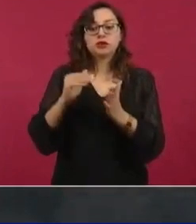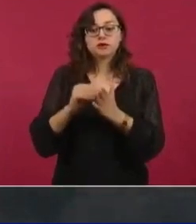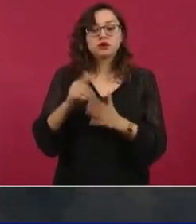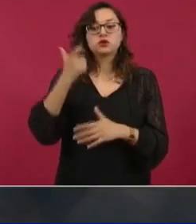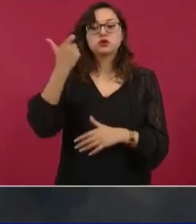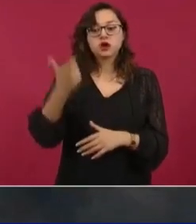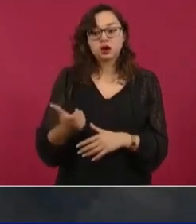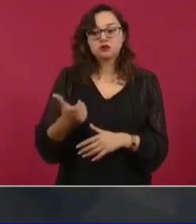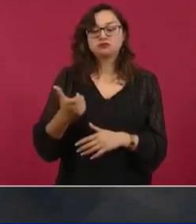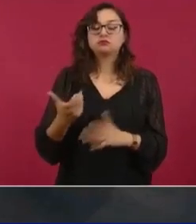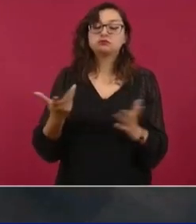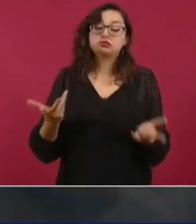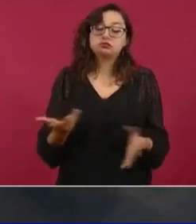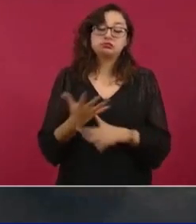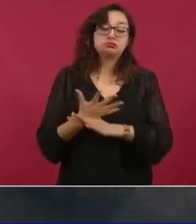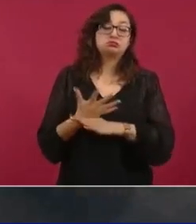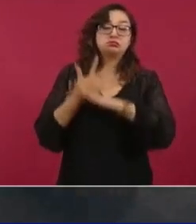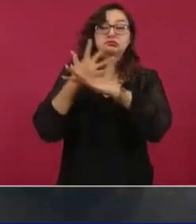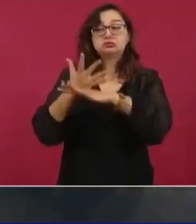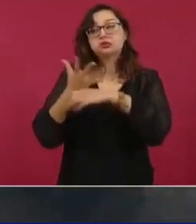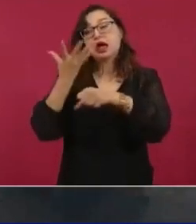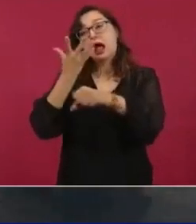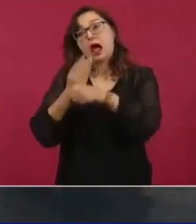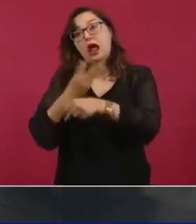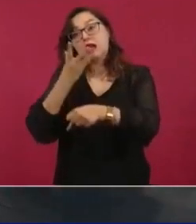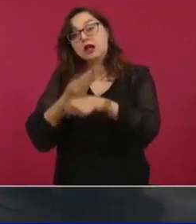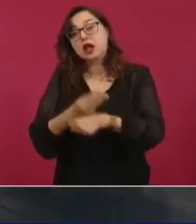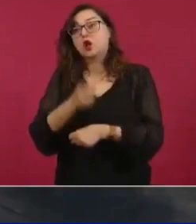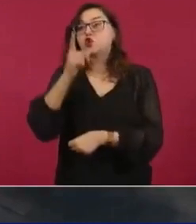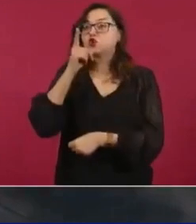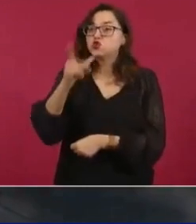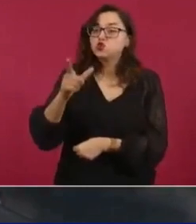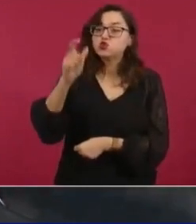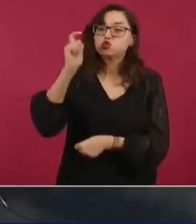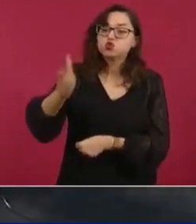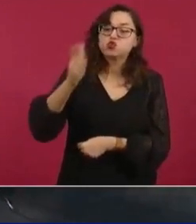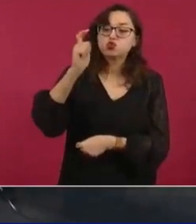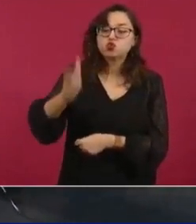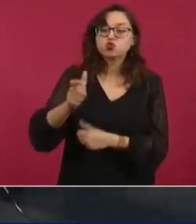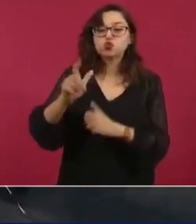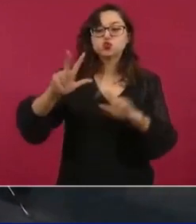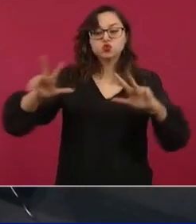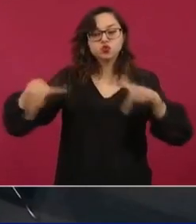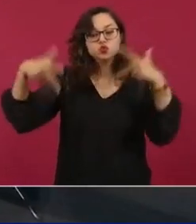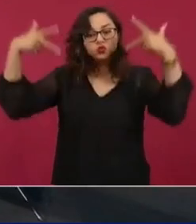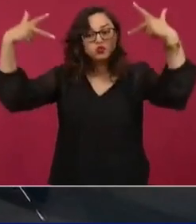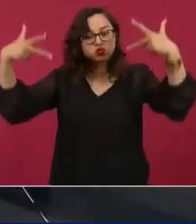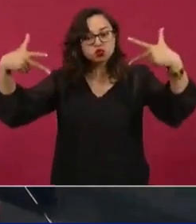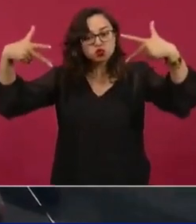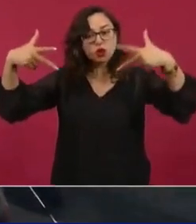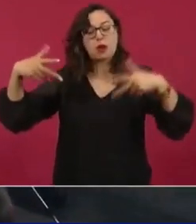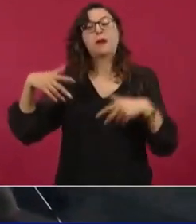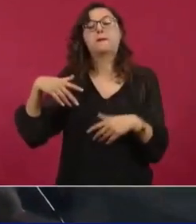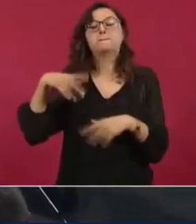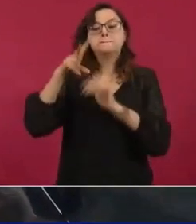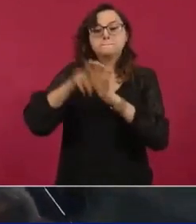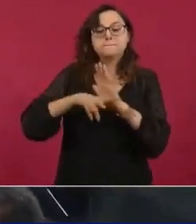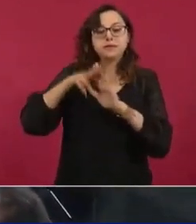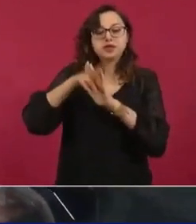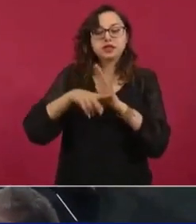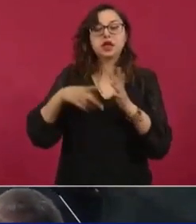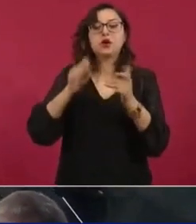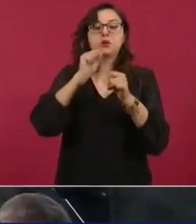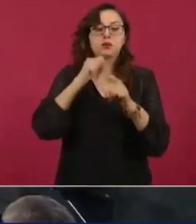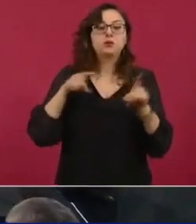concepto de mantenimiento, pago de luz, instalaciones de videocámaras en sitios públicos y